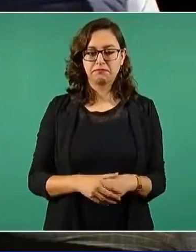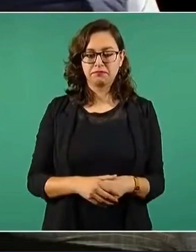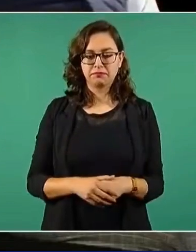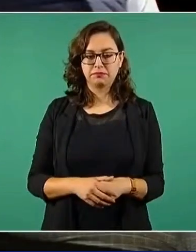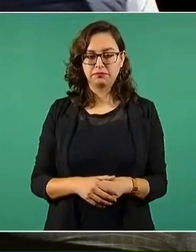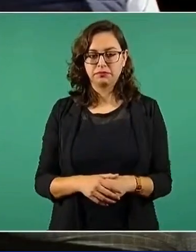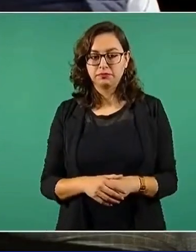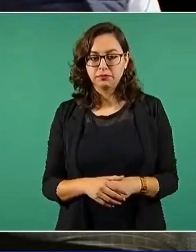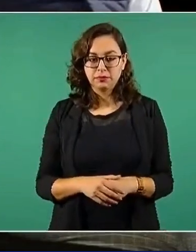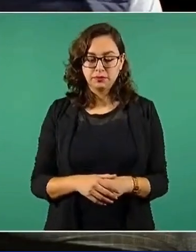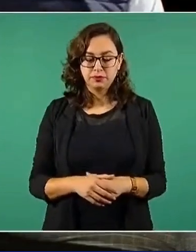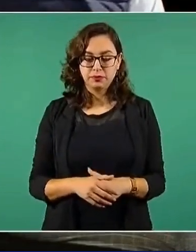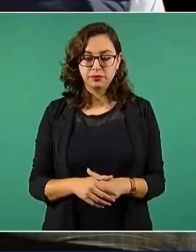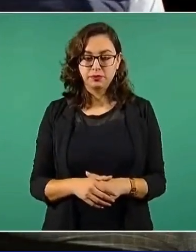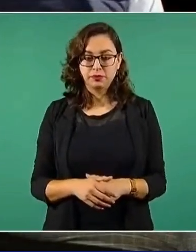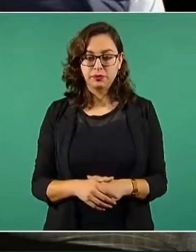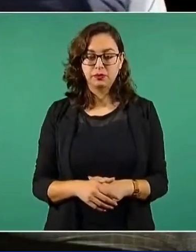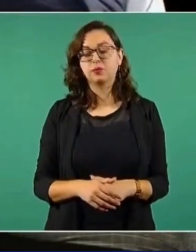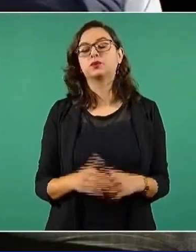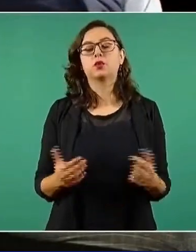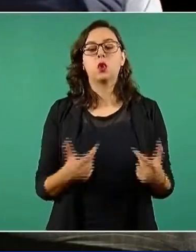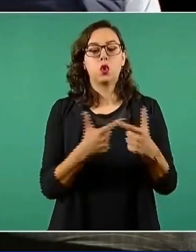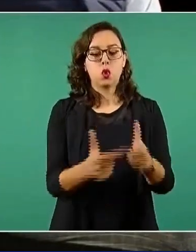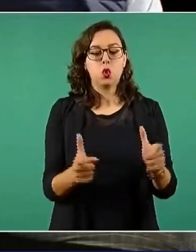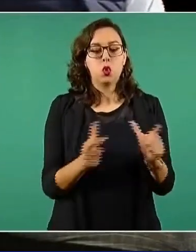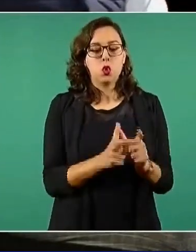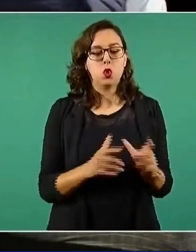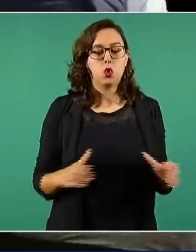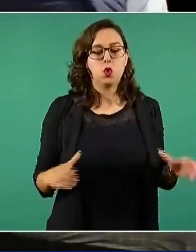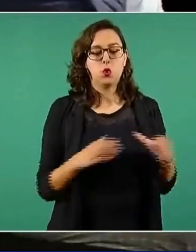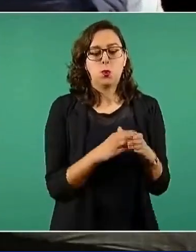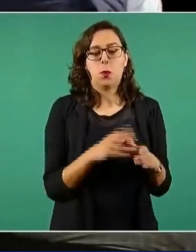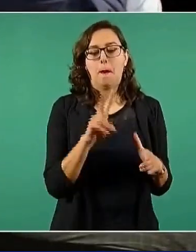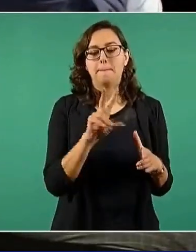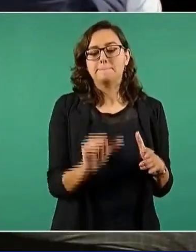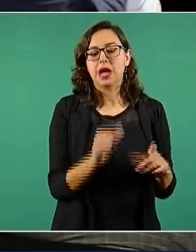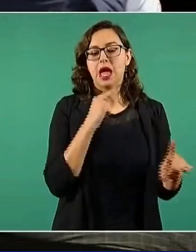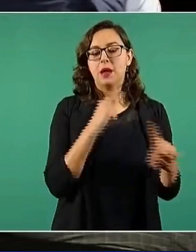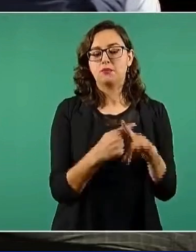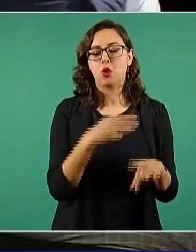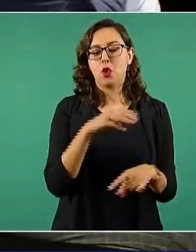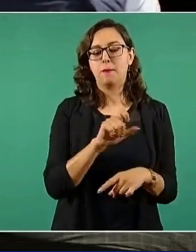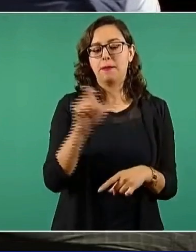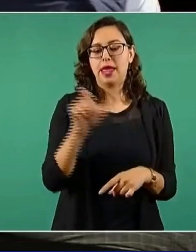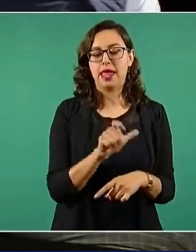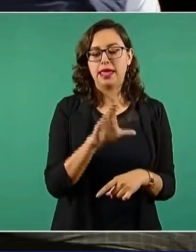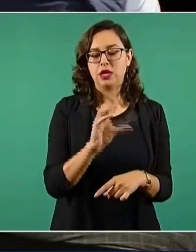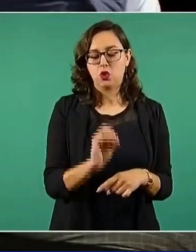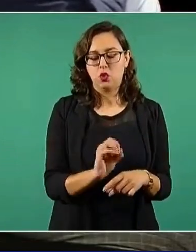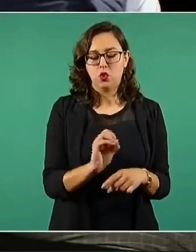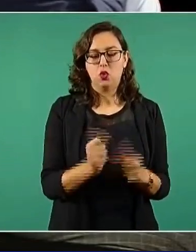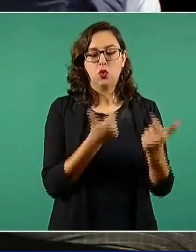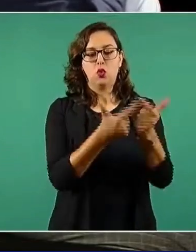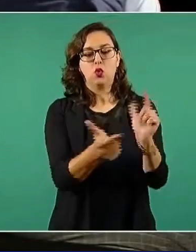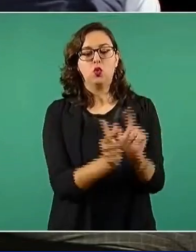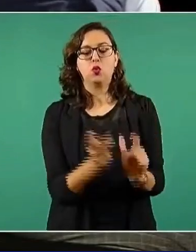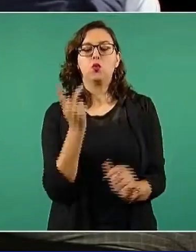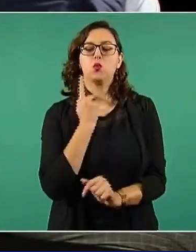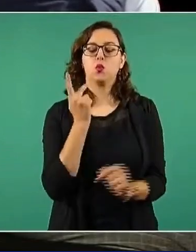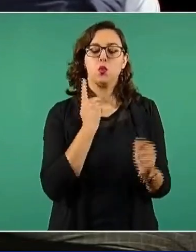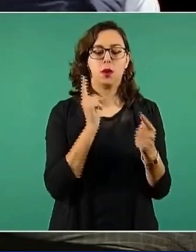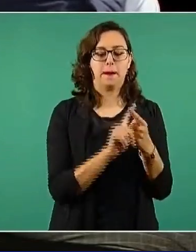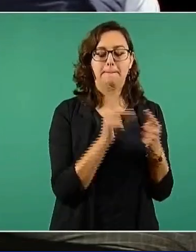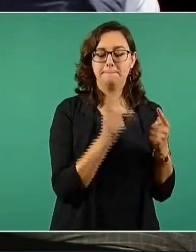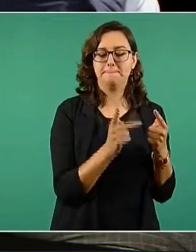van a presentar los dirigentes de Vapor México, los dirigentes nacionales del PRI, del PAN, del PRD, es que solicitarán a la OEA una